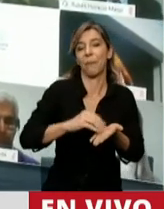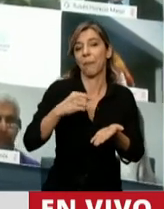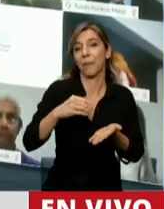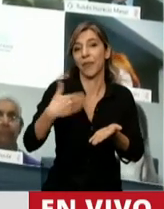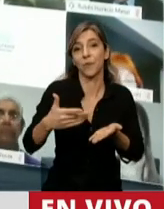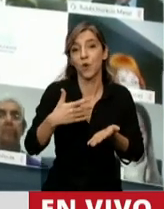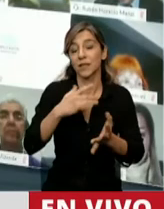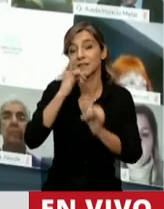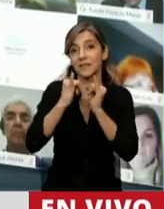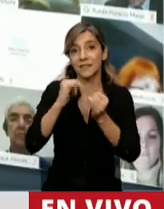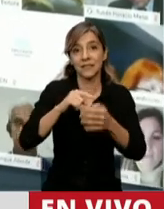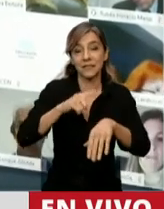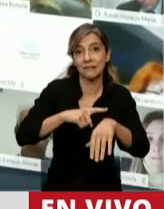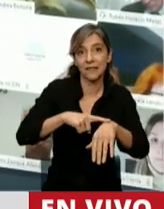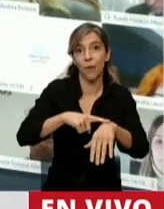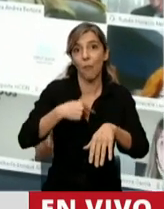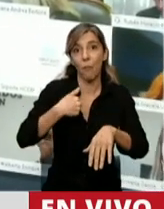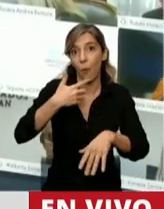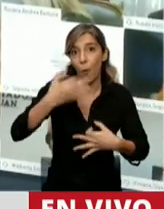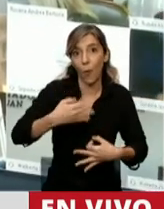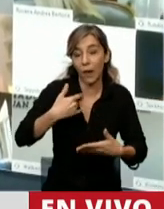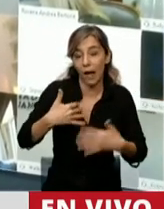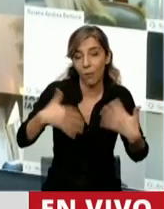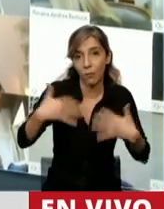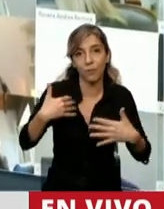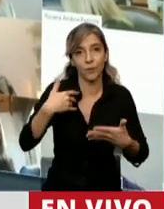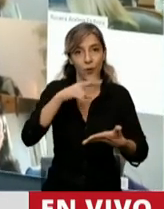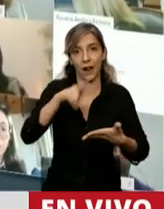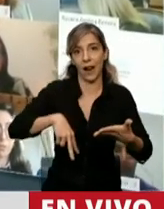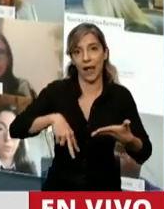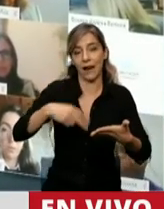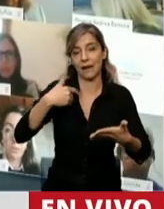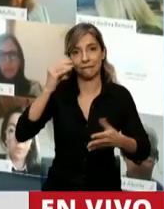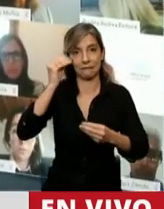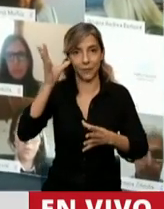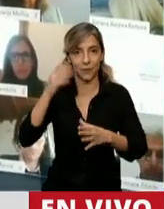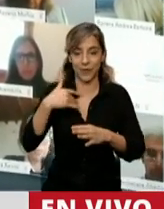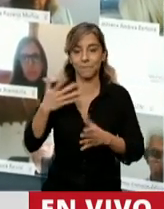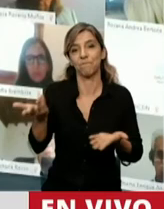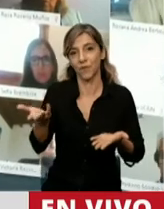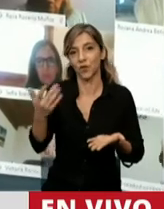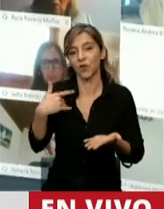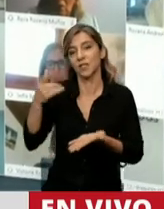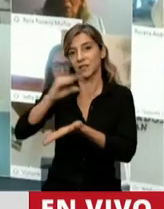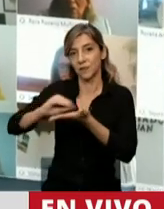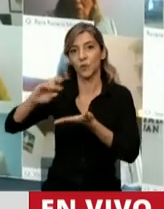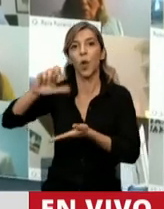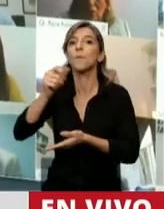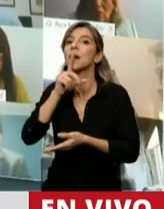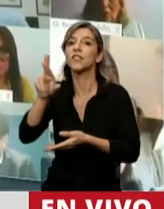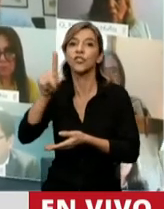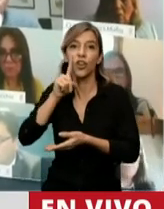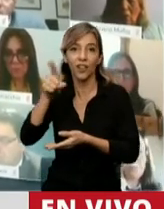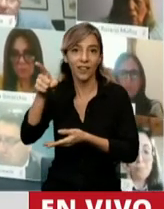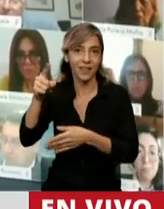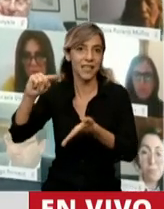del reloj y querer cumplir, no la leí. Así que dígale al diputado Pastori, elimínelá